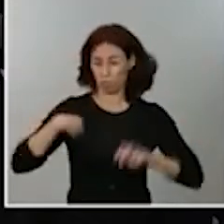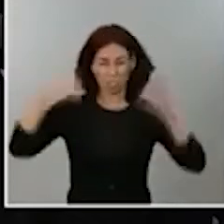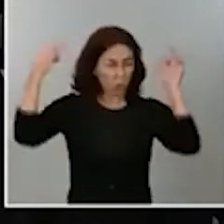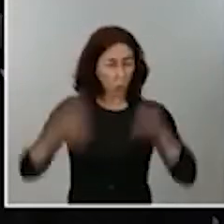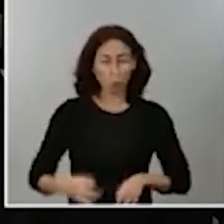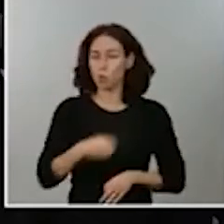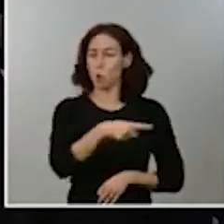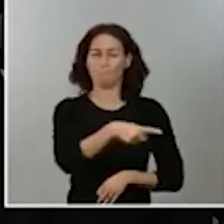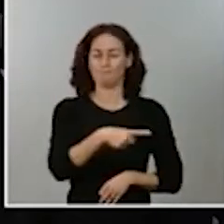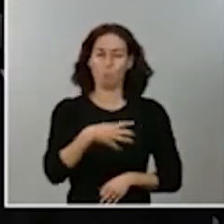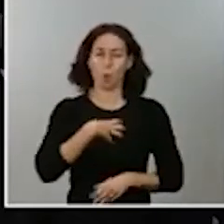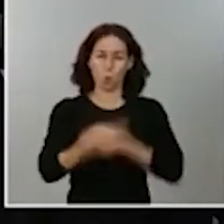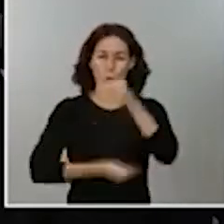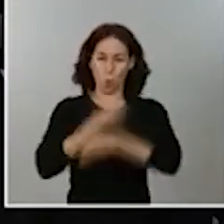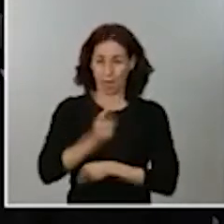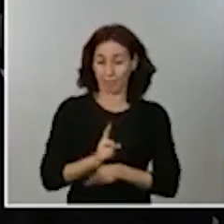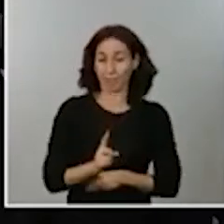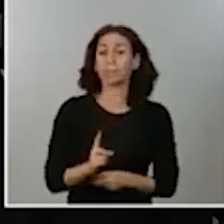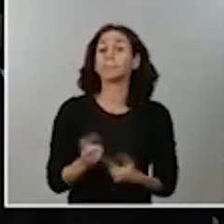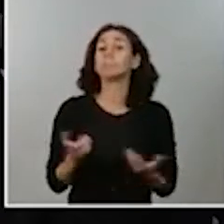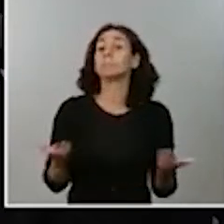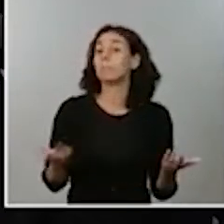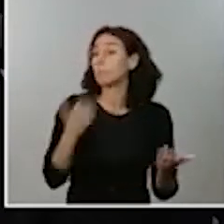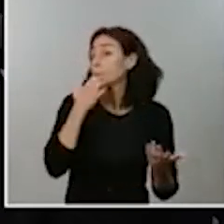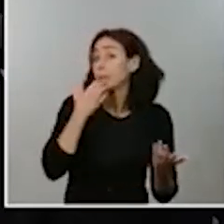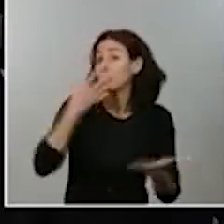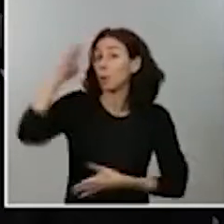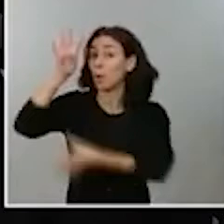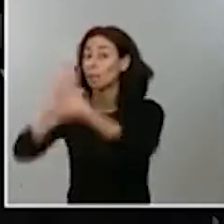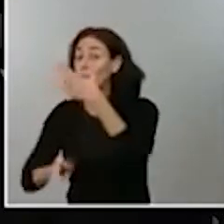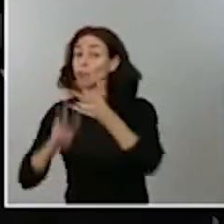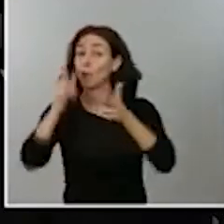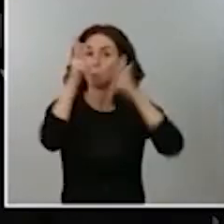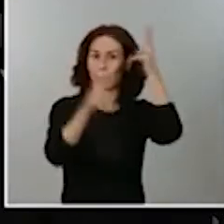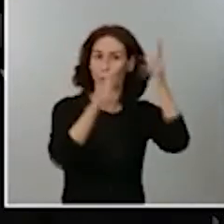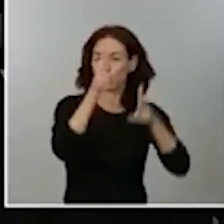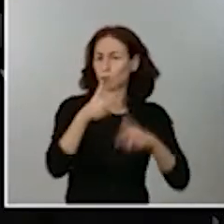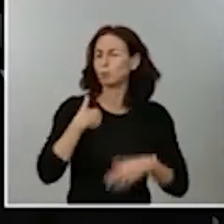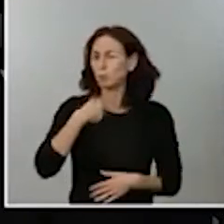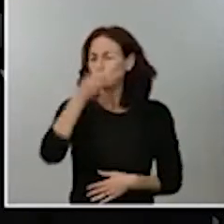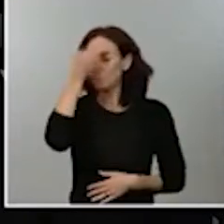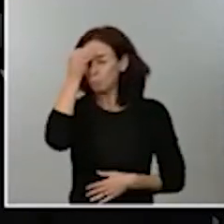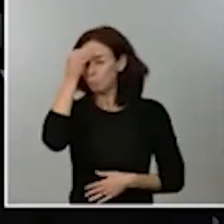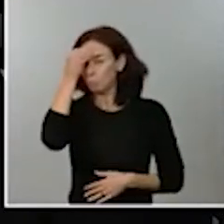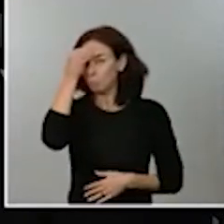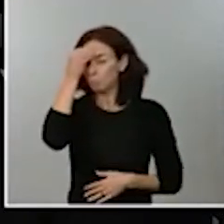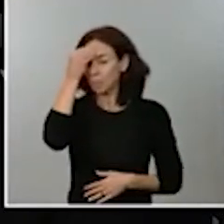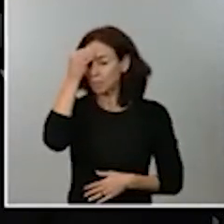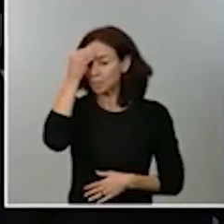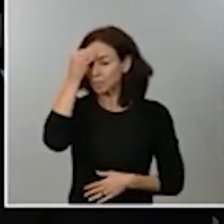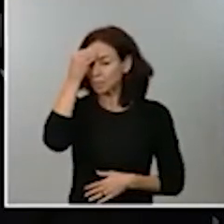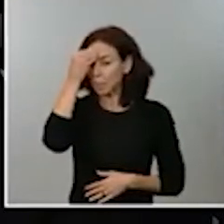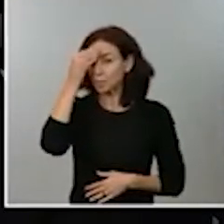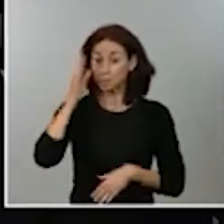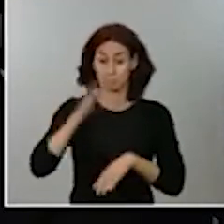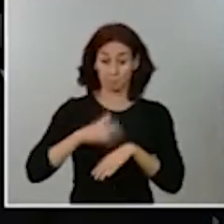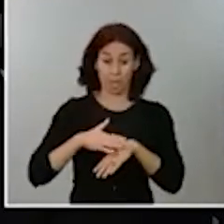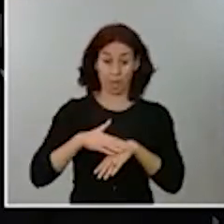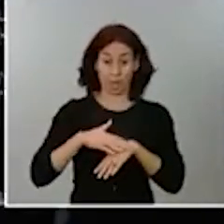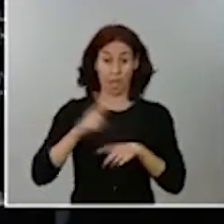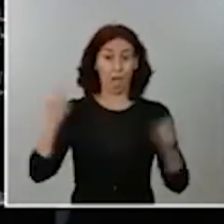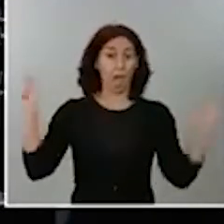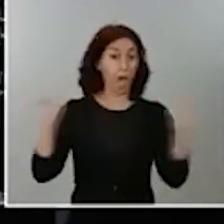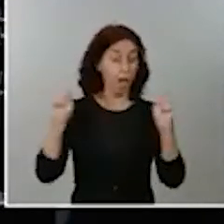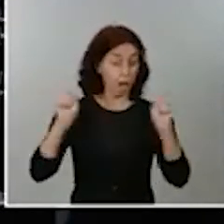País Vasco y Cataluña. Y, como quedó en el tintero el anterior de Antonio, si cree que contaría con los apoyos suficientes para renovar en el Congreso el estado de alarma. Gracias.